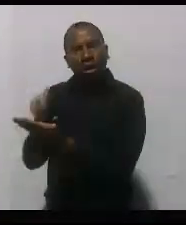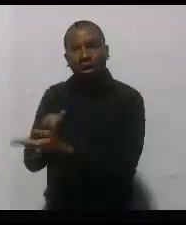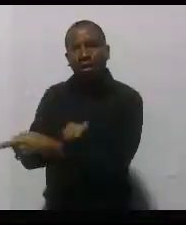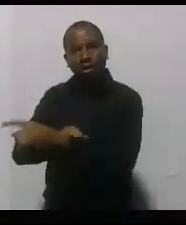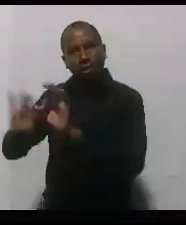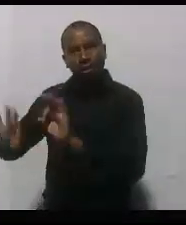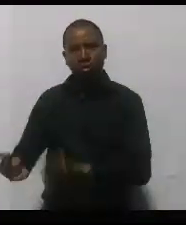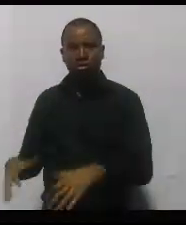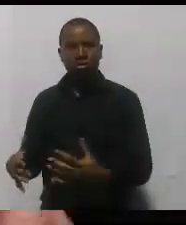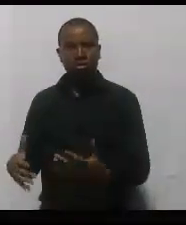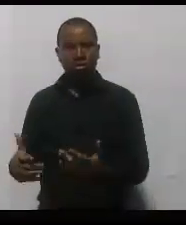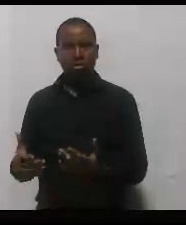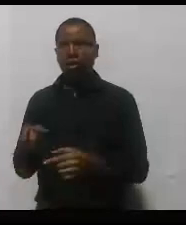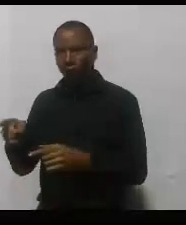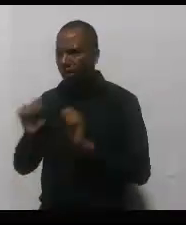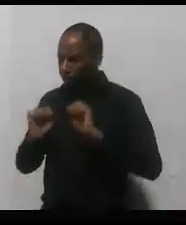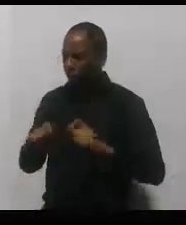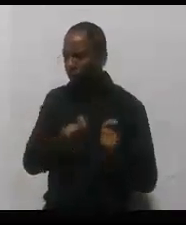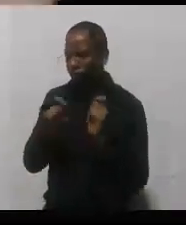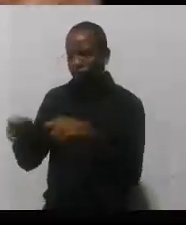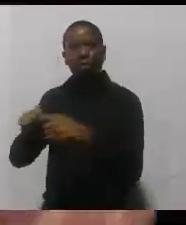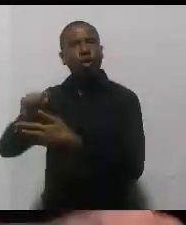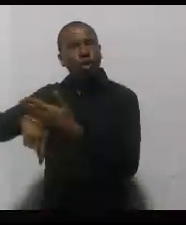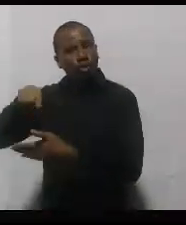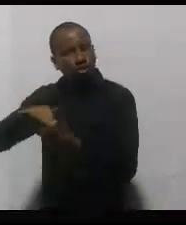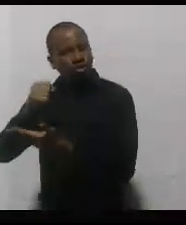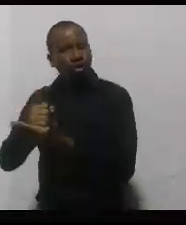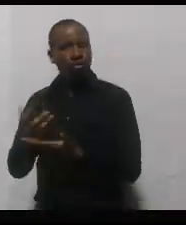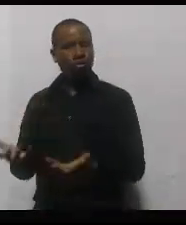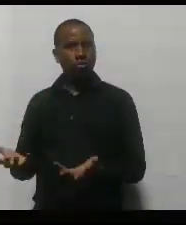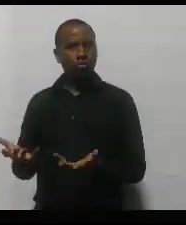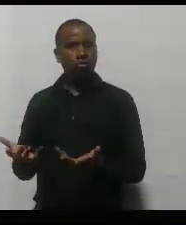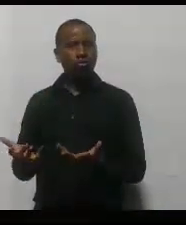Colombia para unos sueldos de hambre y se lleva a la utilidad?